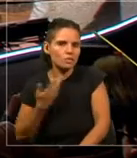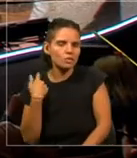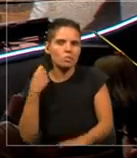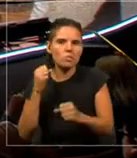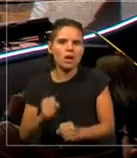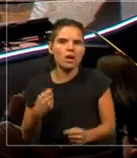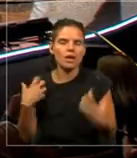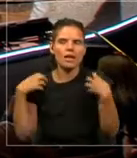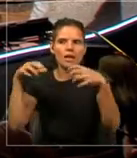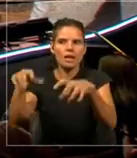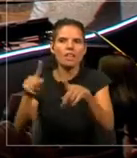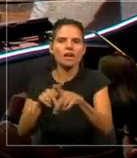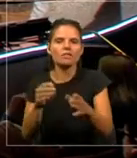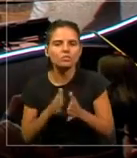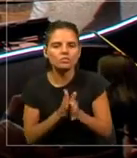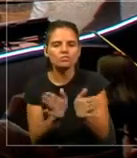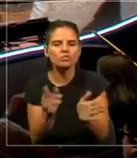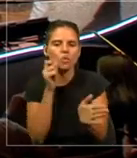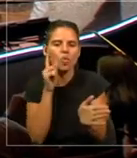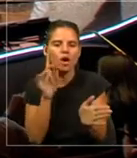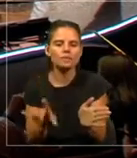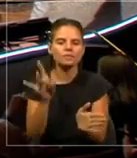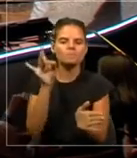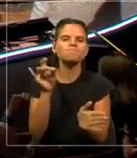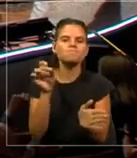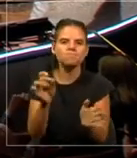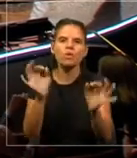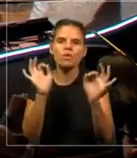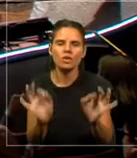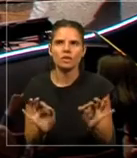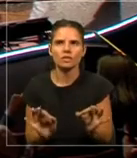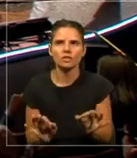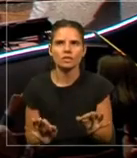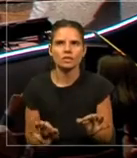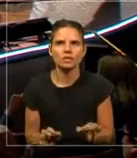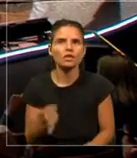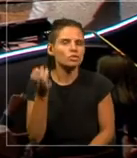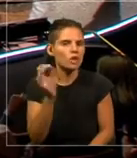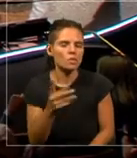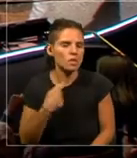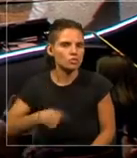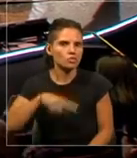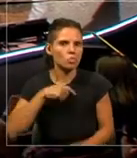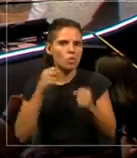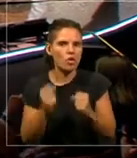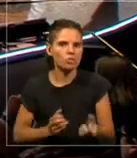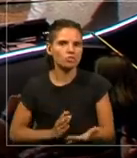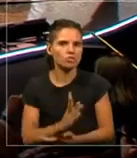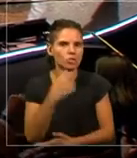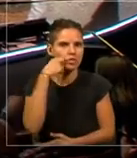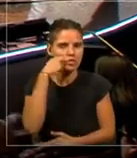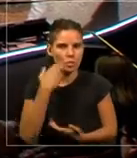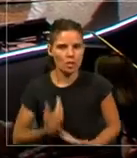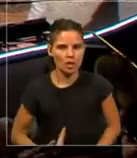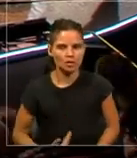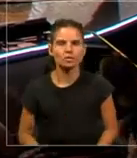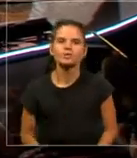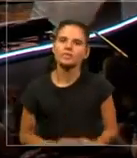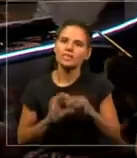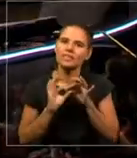las decisiones adecuadas simplemente para que podamos seguir siendo seres humanos. Gracias.